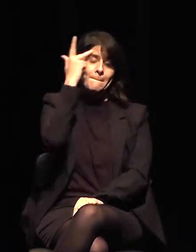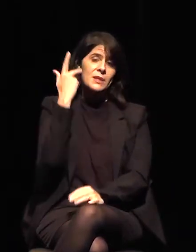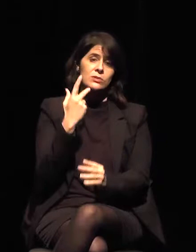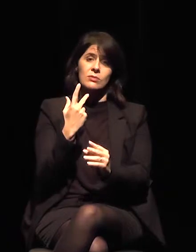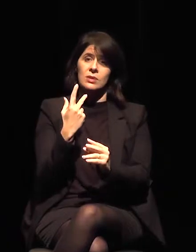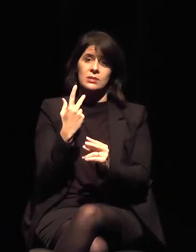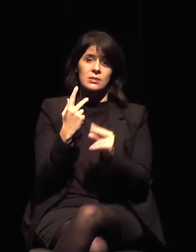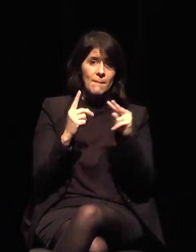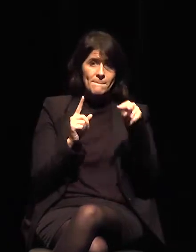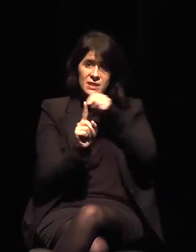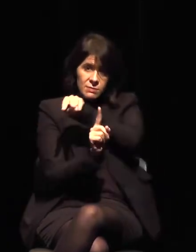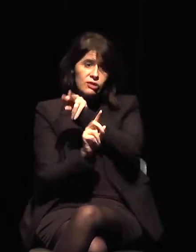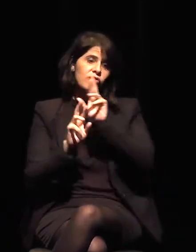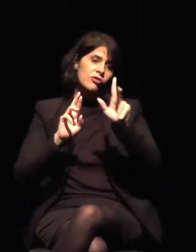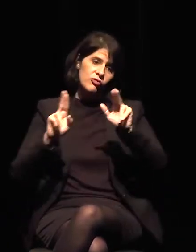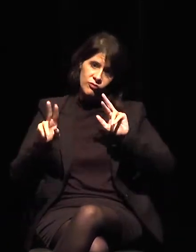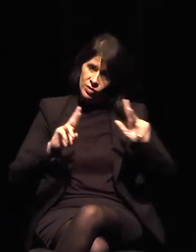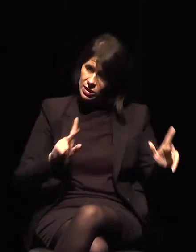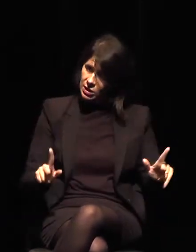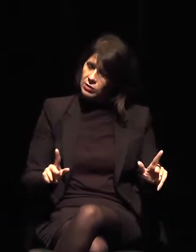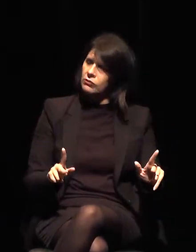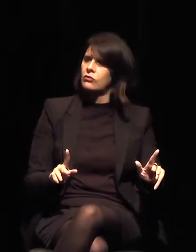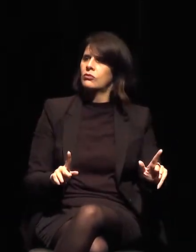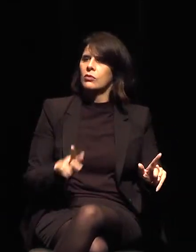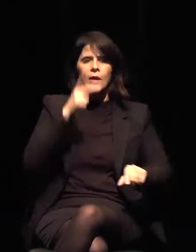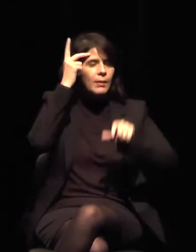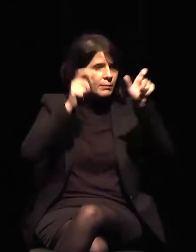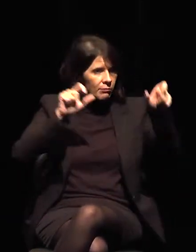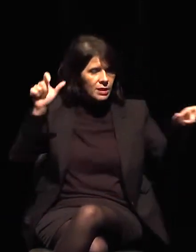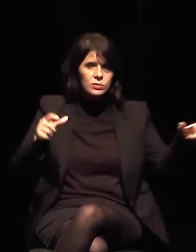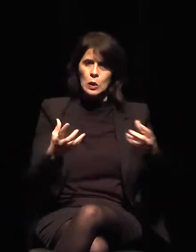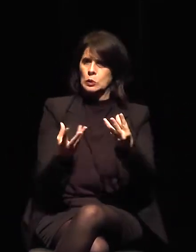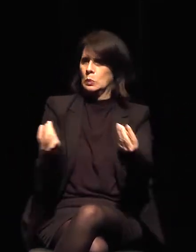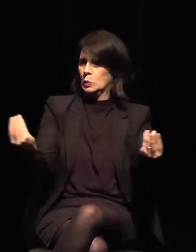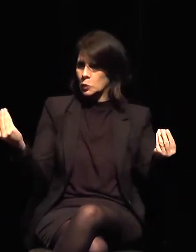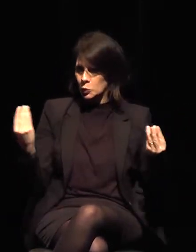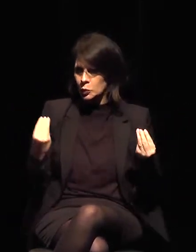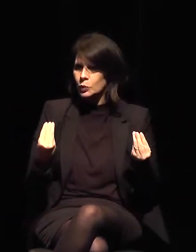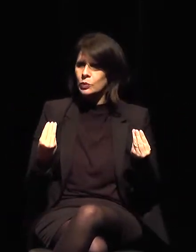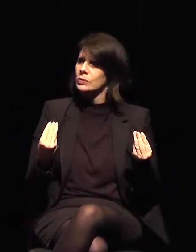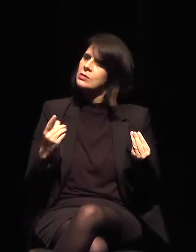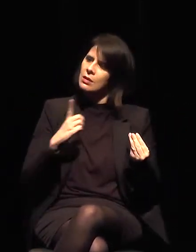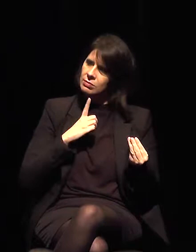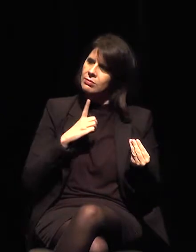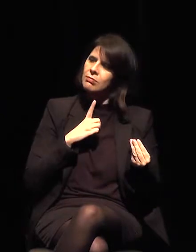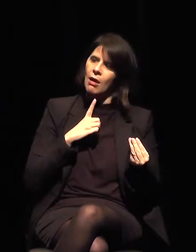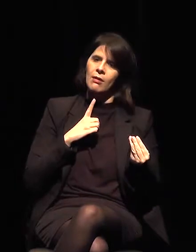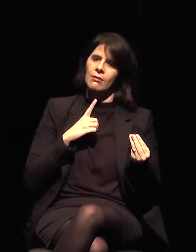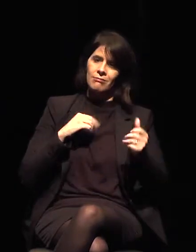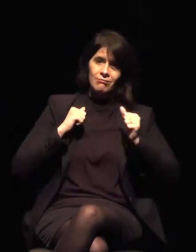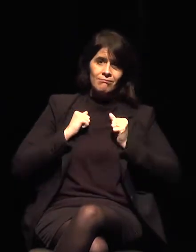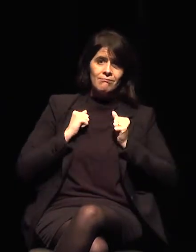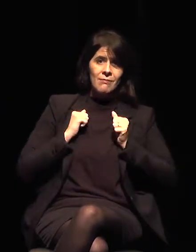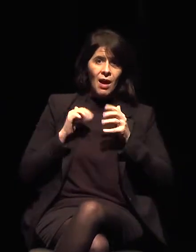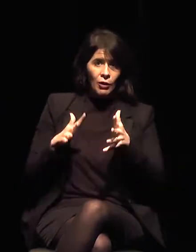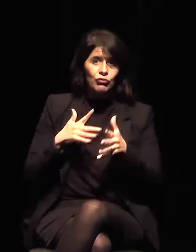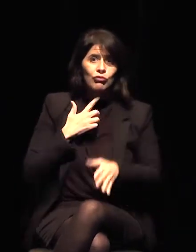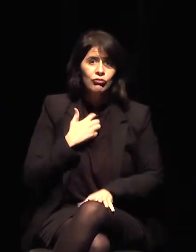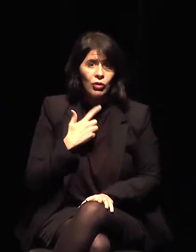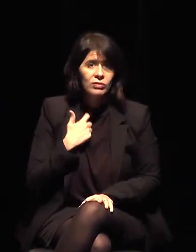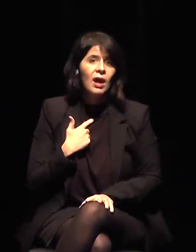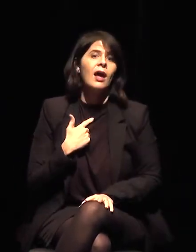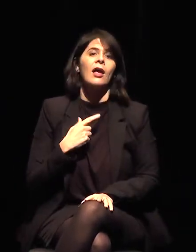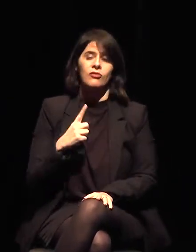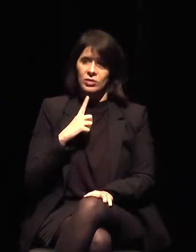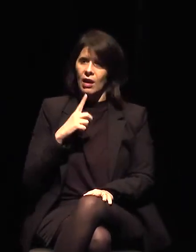Estamos dispuestos en diferentes puestos del engranaje y este es